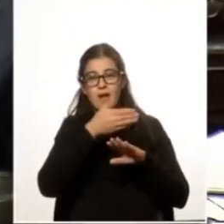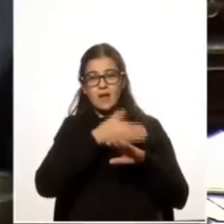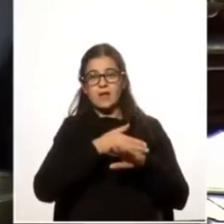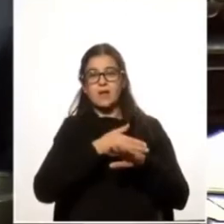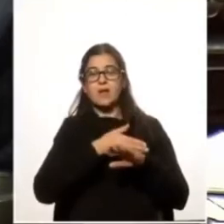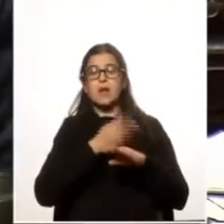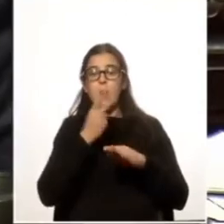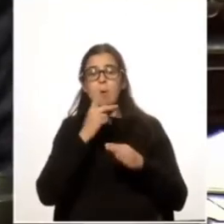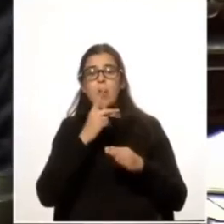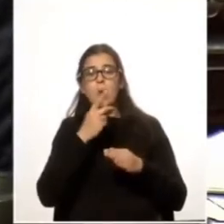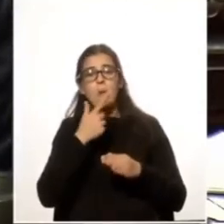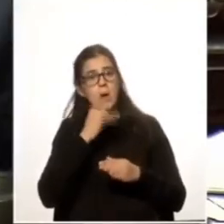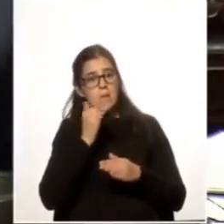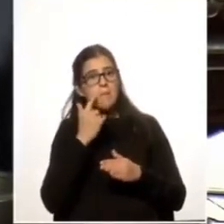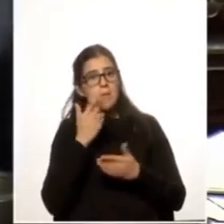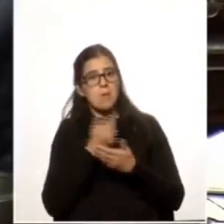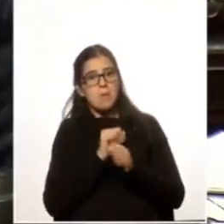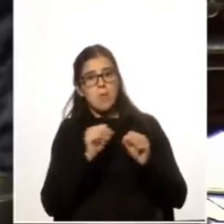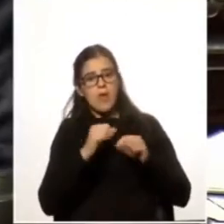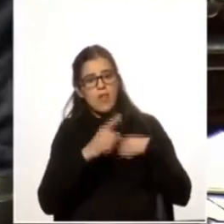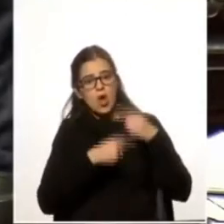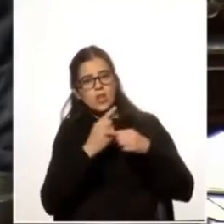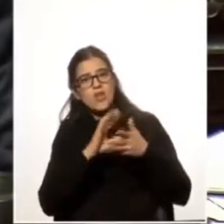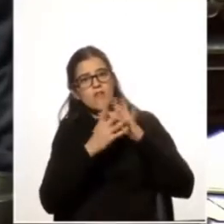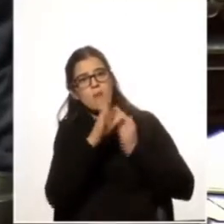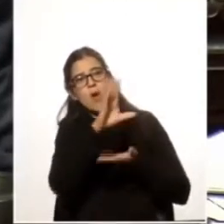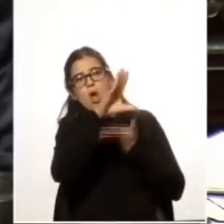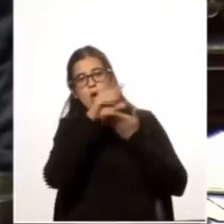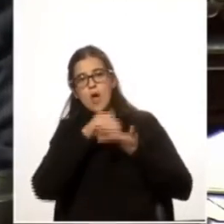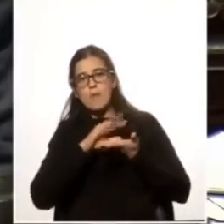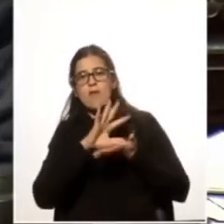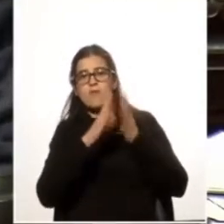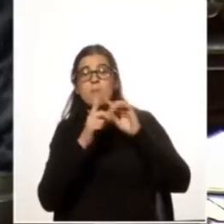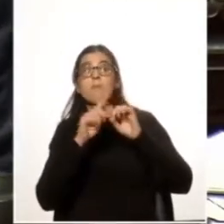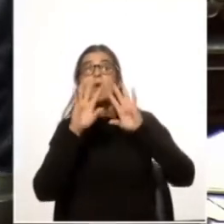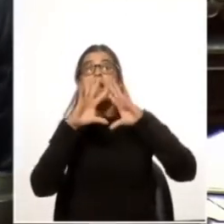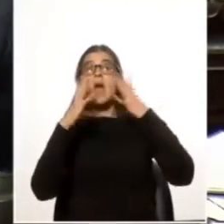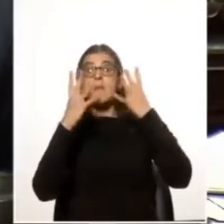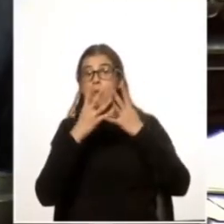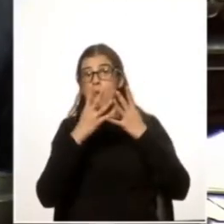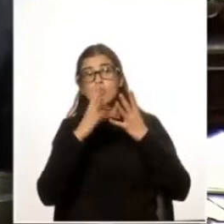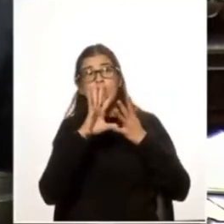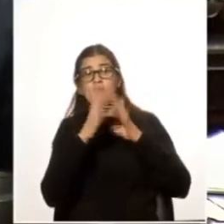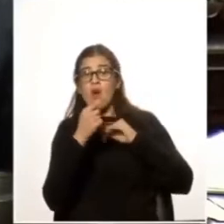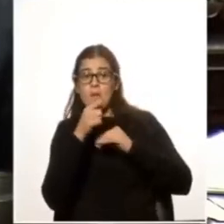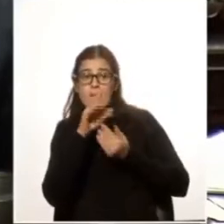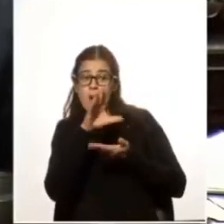un modelo a seguir, porque el mundo va para ahí,